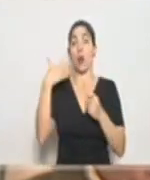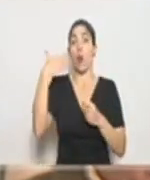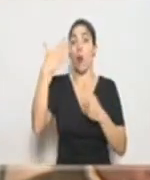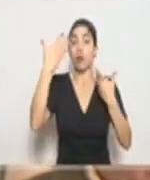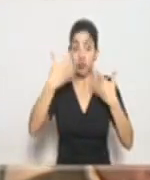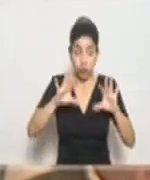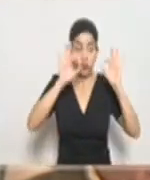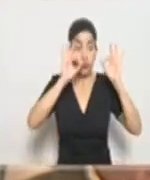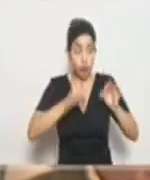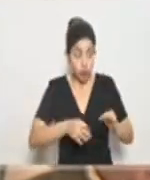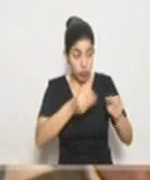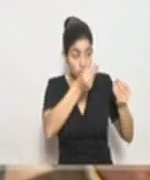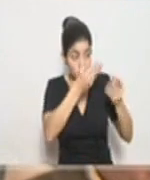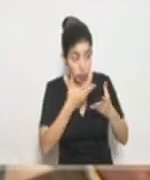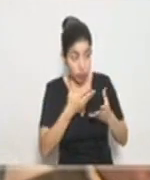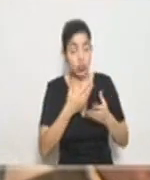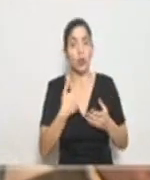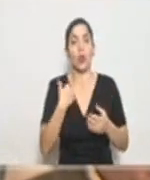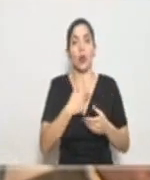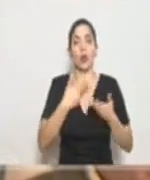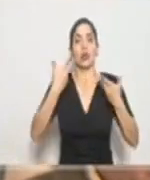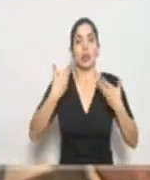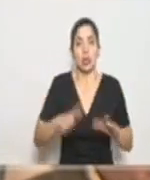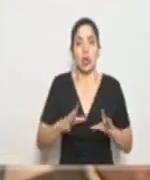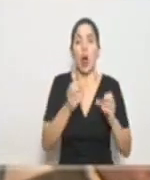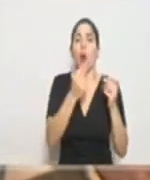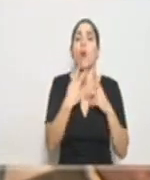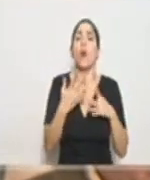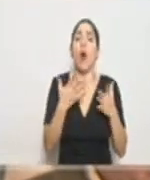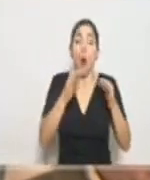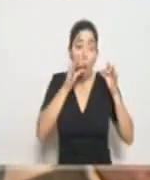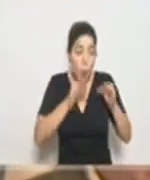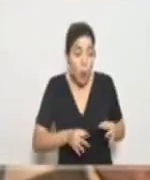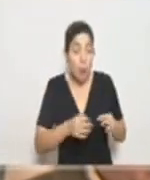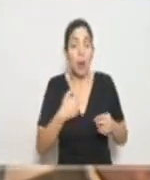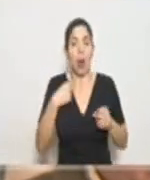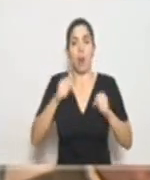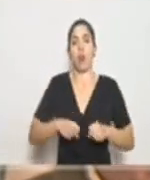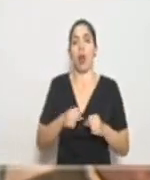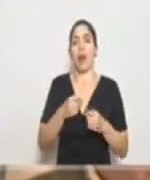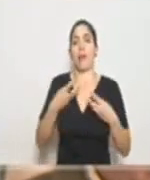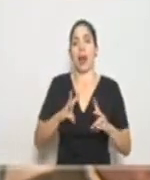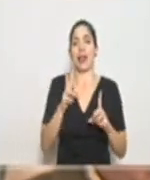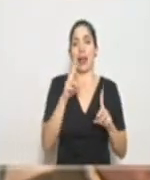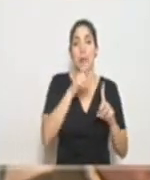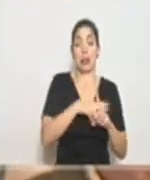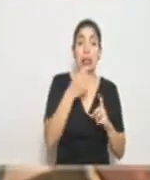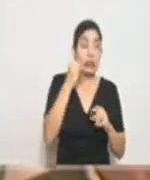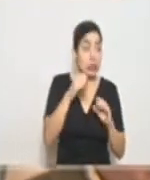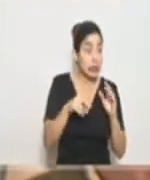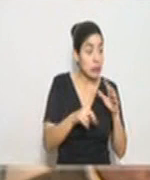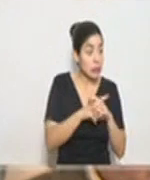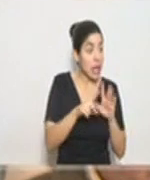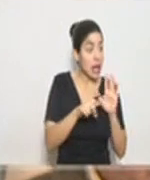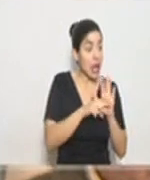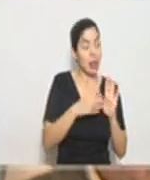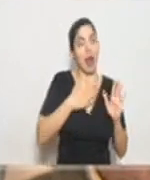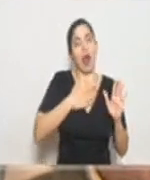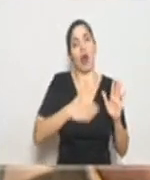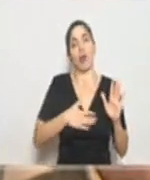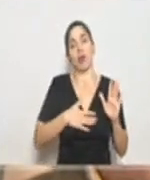la confirmación nosotros ya eso nos permite la confirmación mantener las medidas si sale negativo entonces más bien